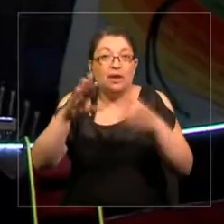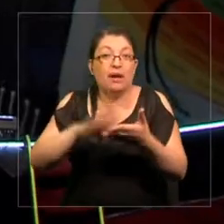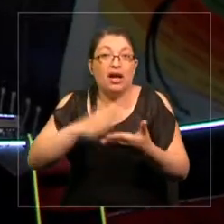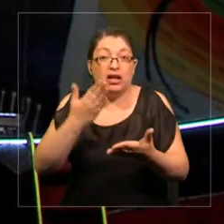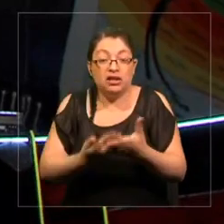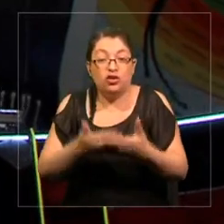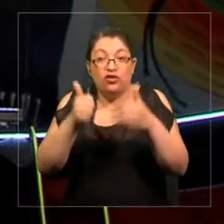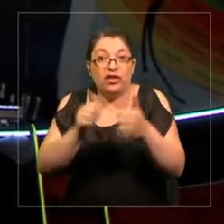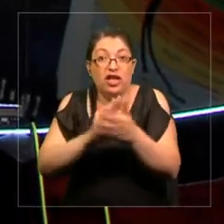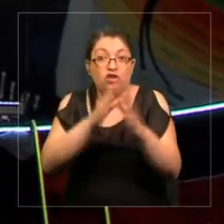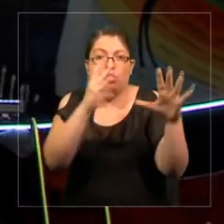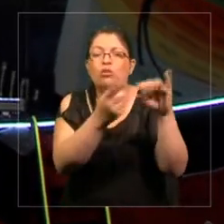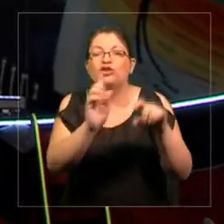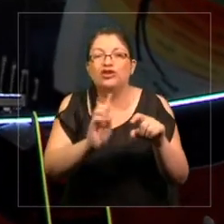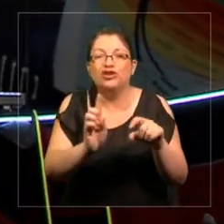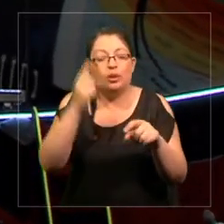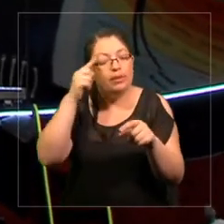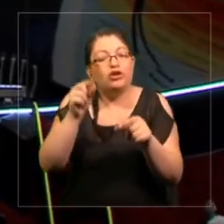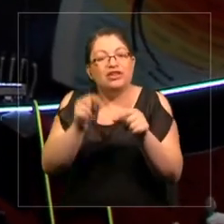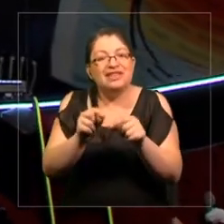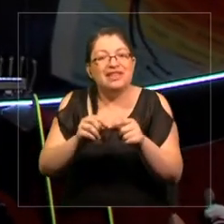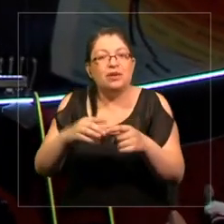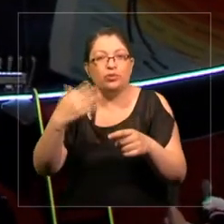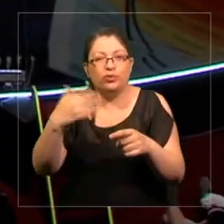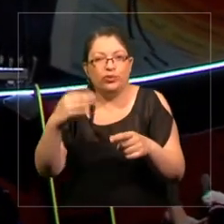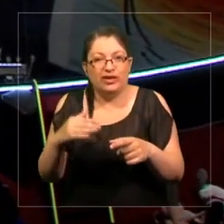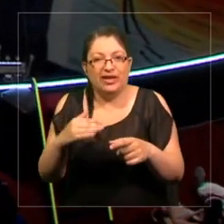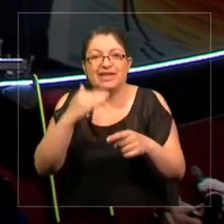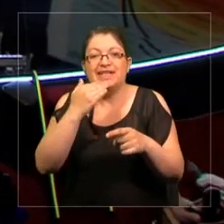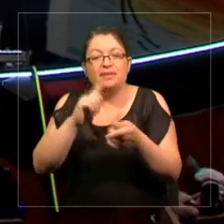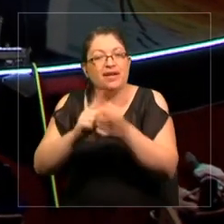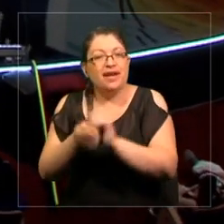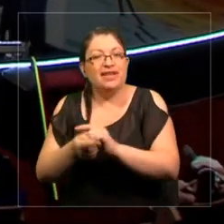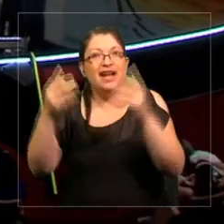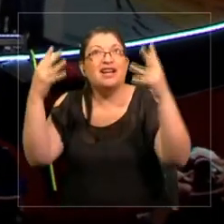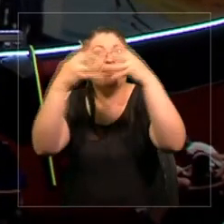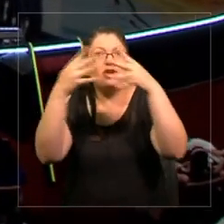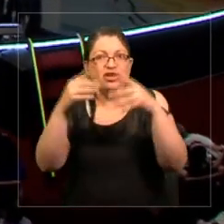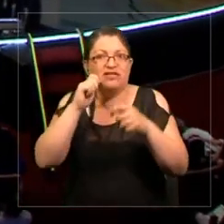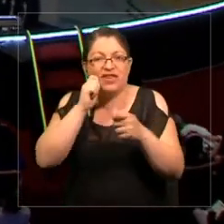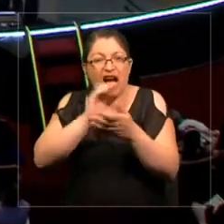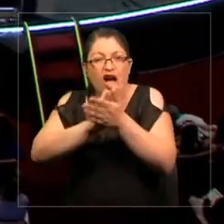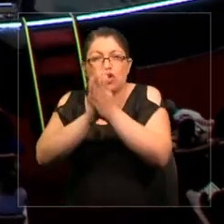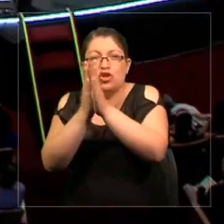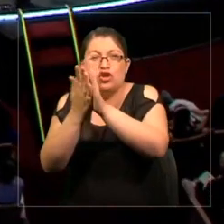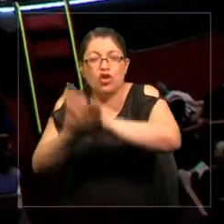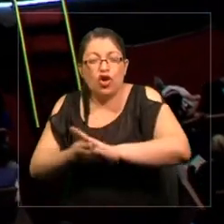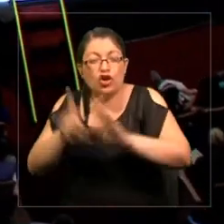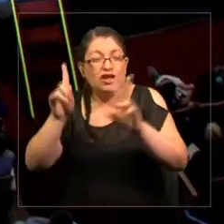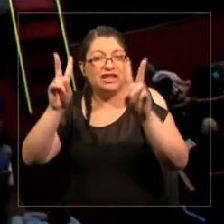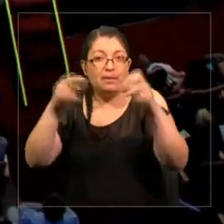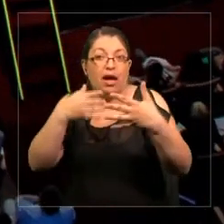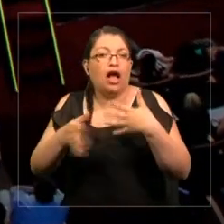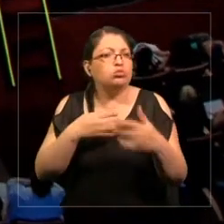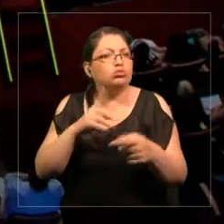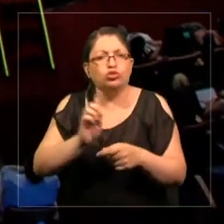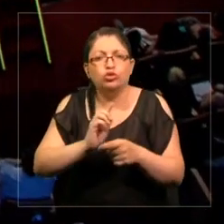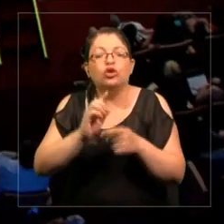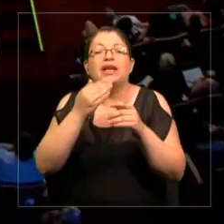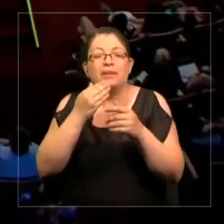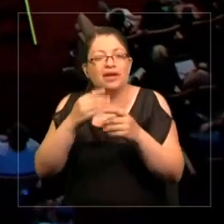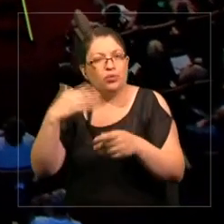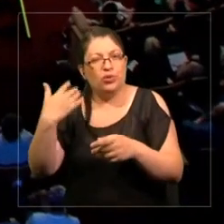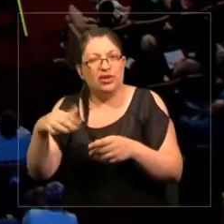bienestar del mundo, pero es una gran parte. Y el cambio climático tampoco es la totalidad de lo ecológico, sino que es una gran parte.